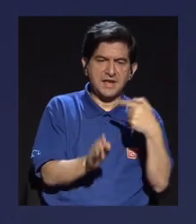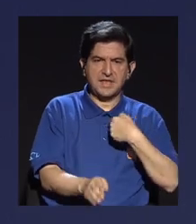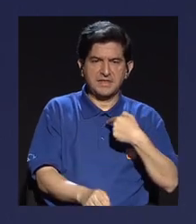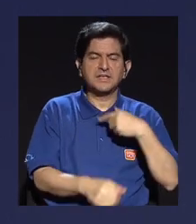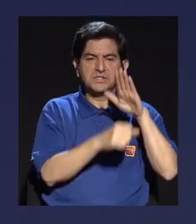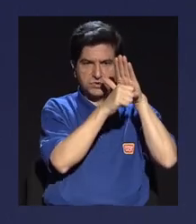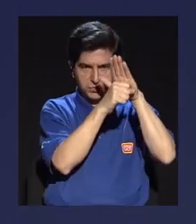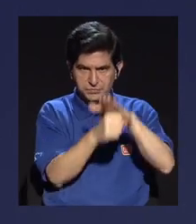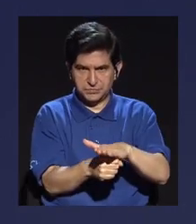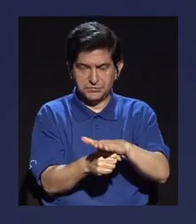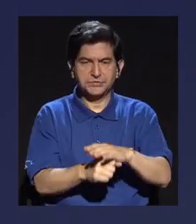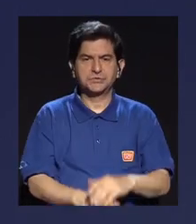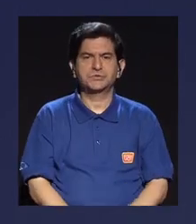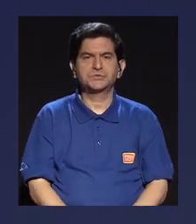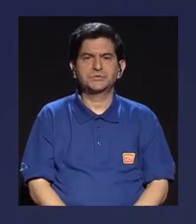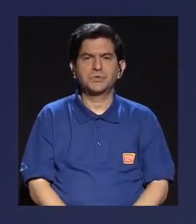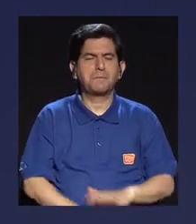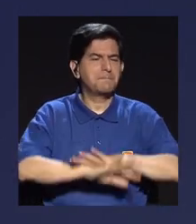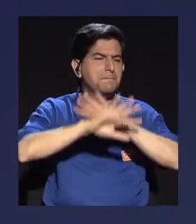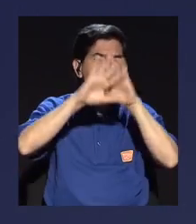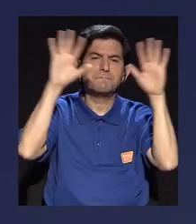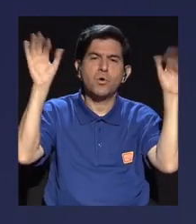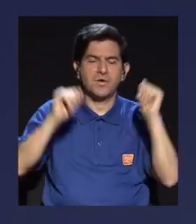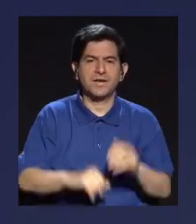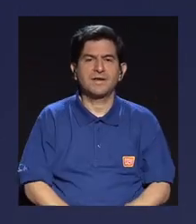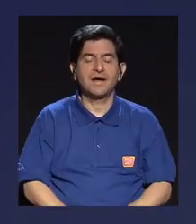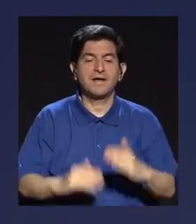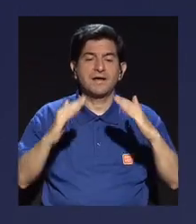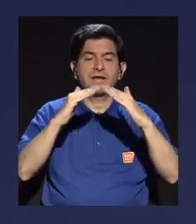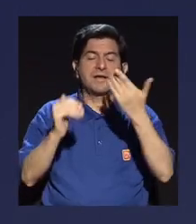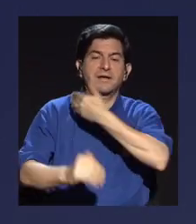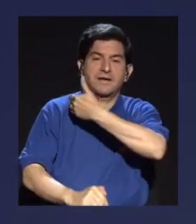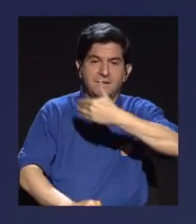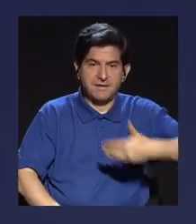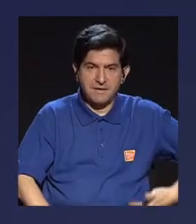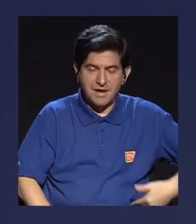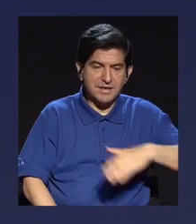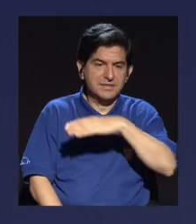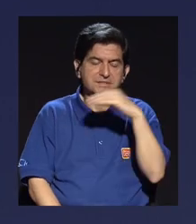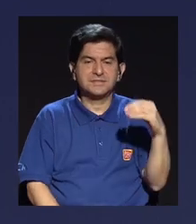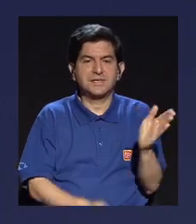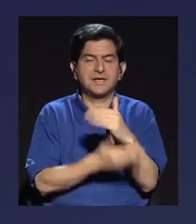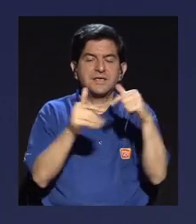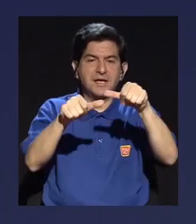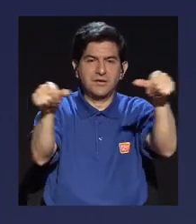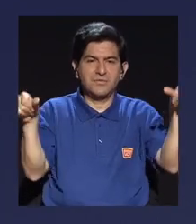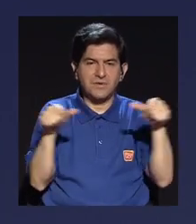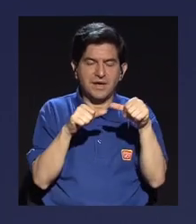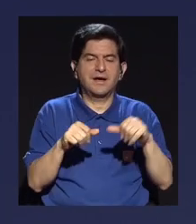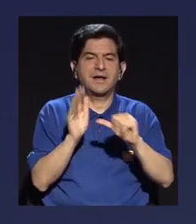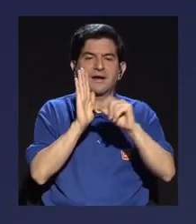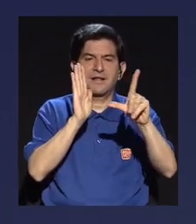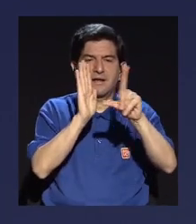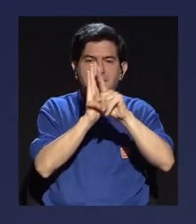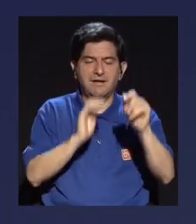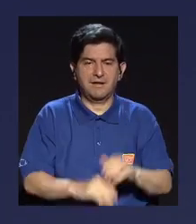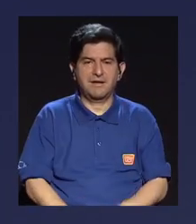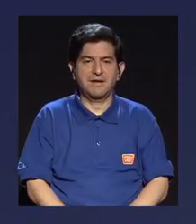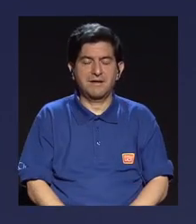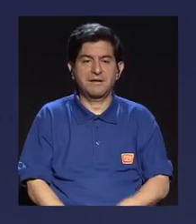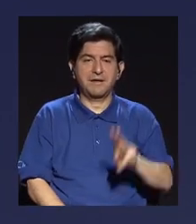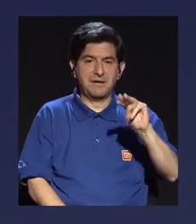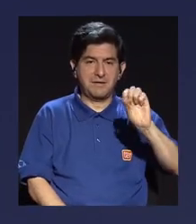muy claras desde casa presidencial y desde ciertos sectores de la Asamblea Legislativa. Michael lo sabe.